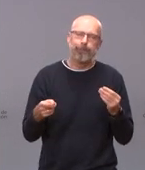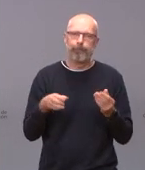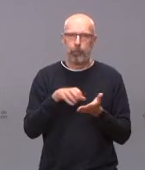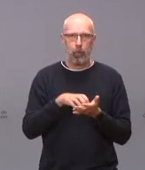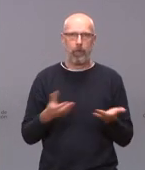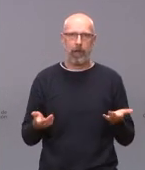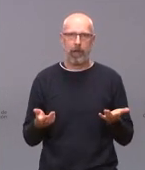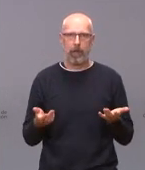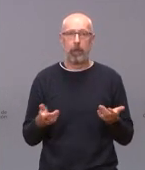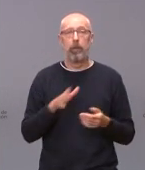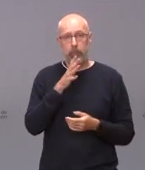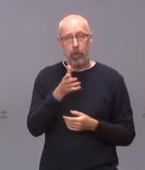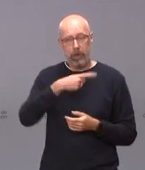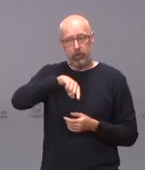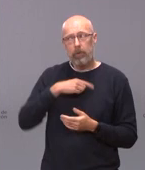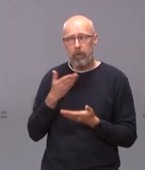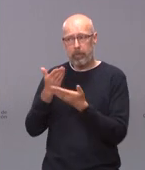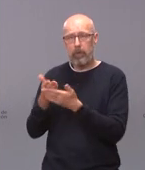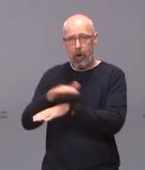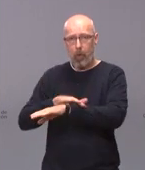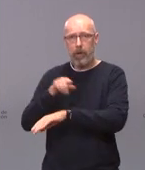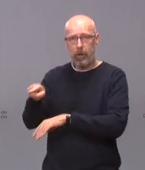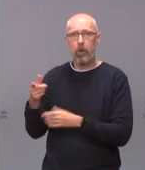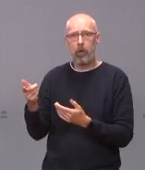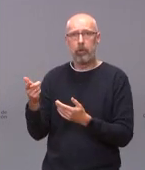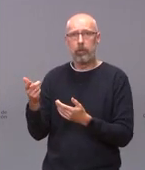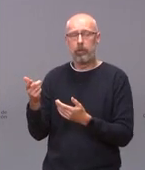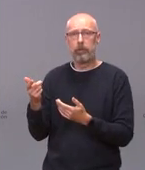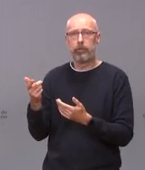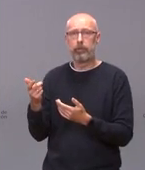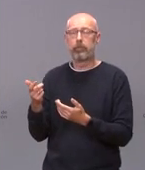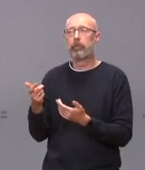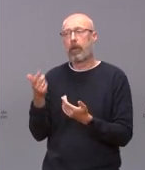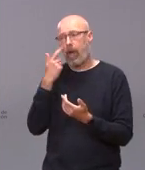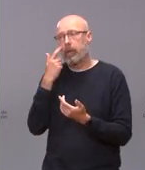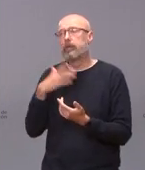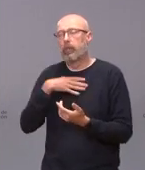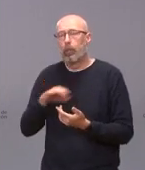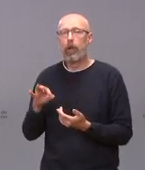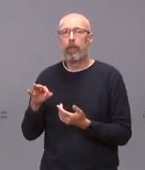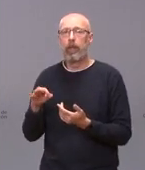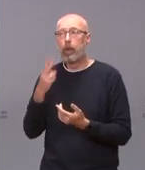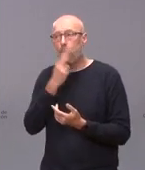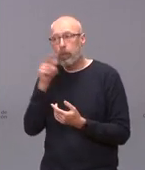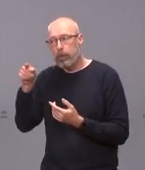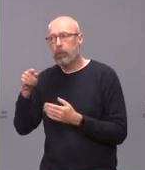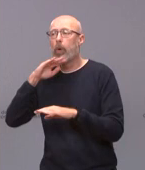lo que le pedimos al gobierno es que alguna vez si es posible cumpla su palabra